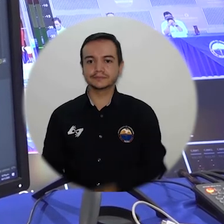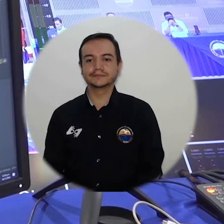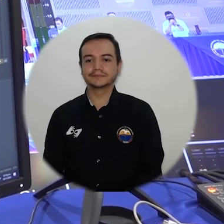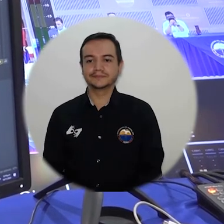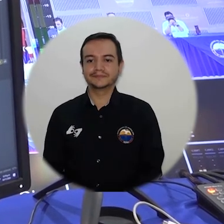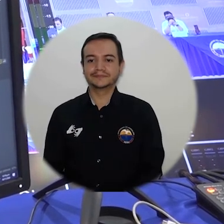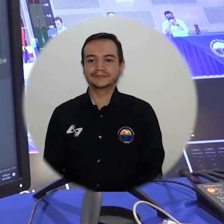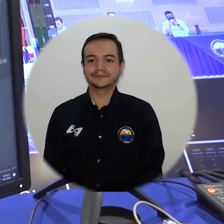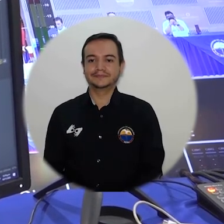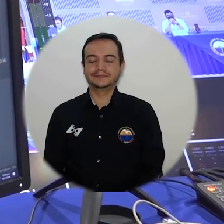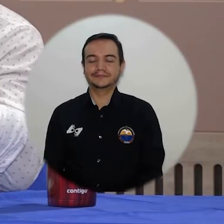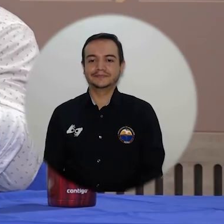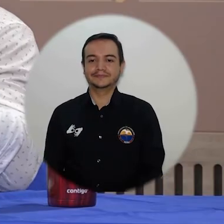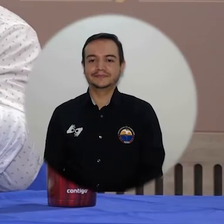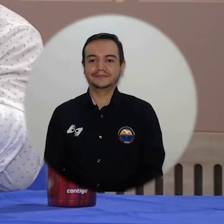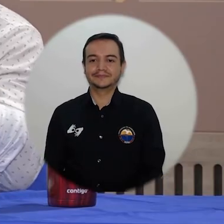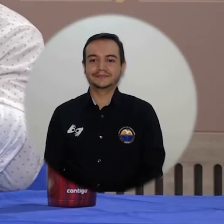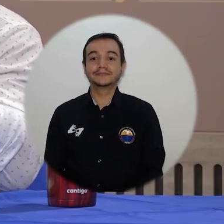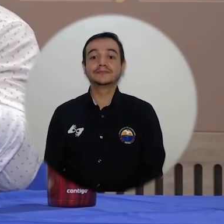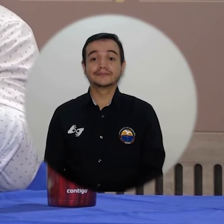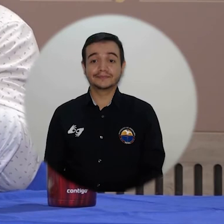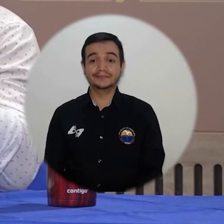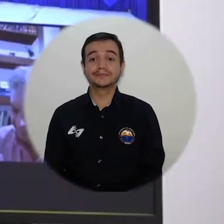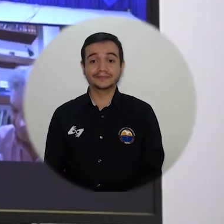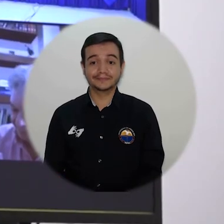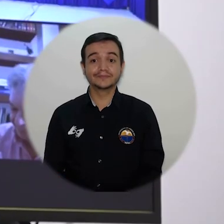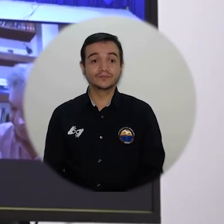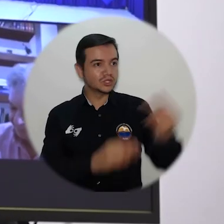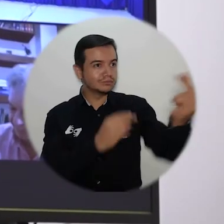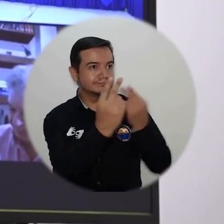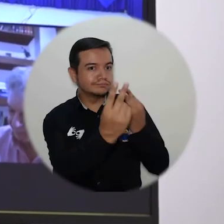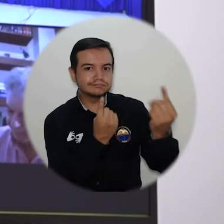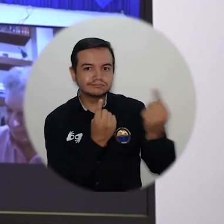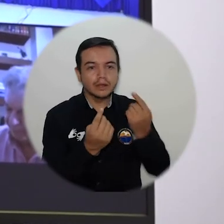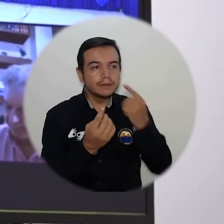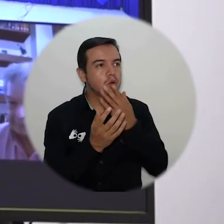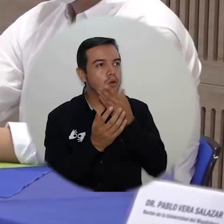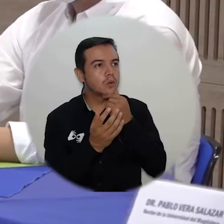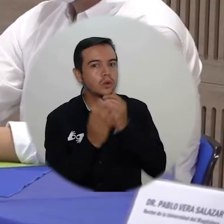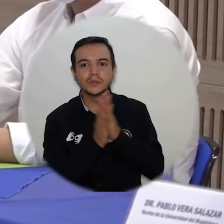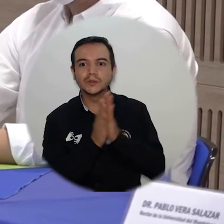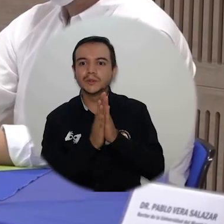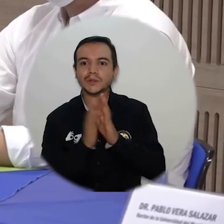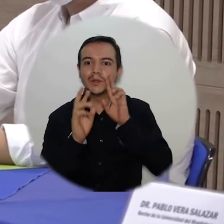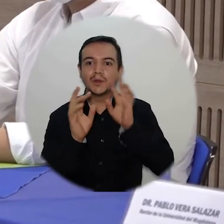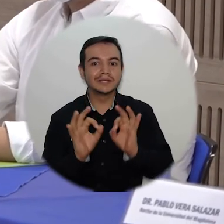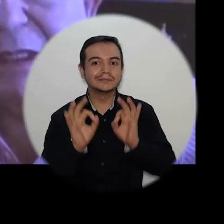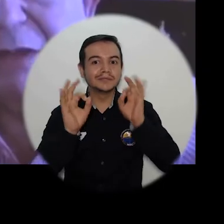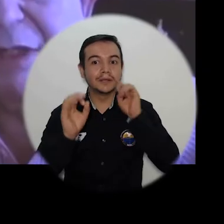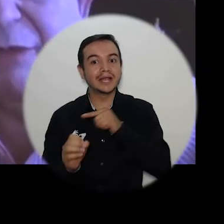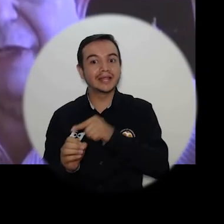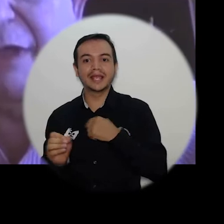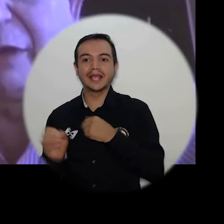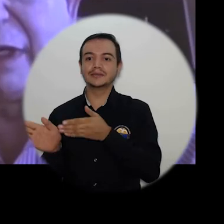Magdalena culminó la agenda virtual de evaluación externa por parte de los pares académicos designados por el Consejo Nacional de Acreditación.